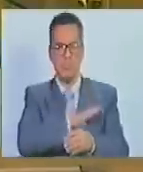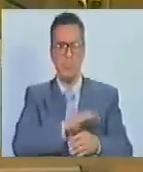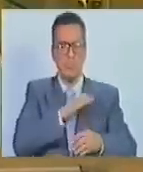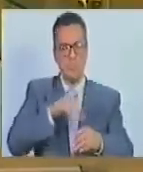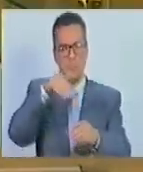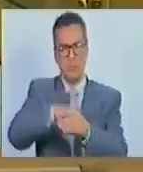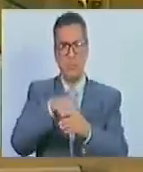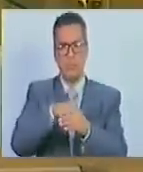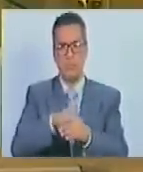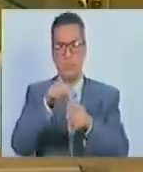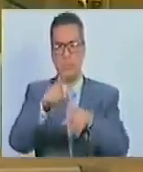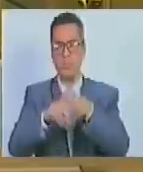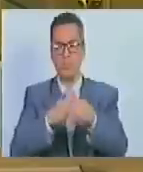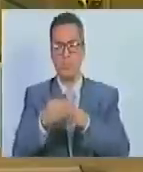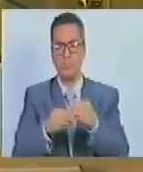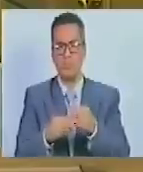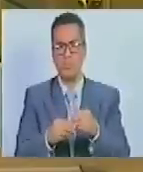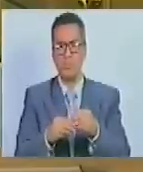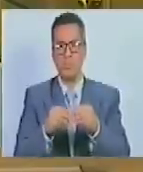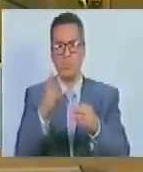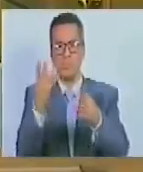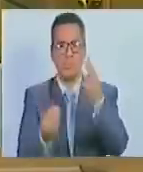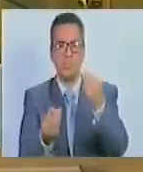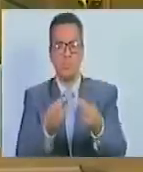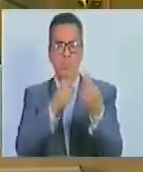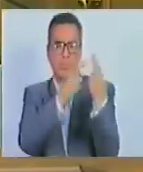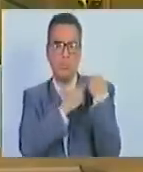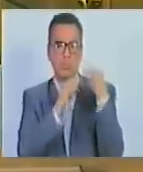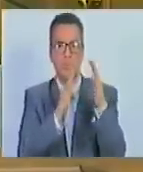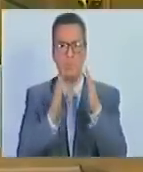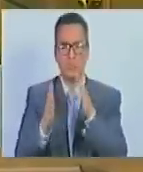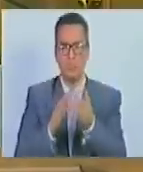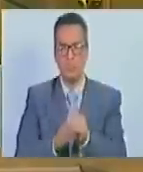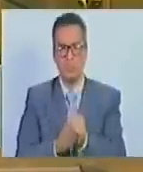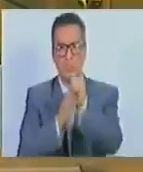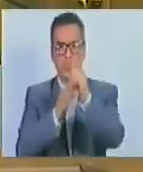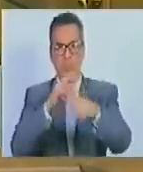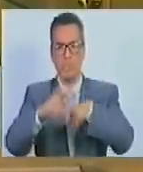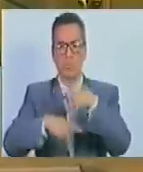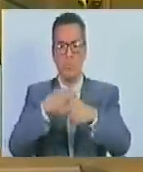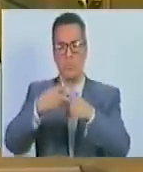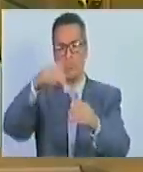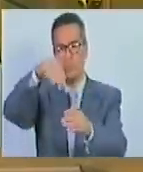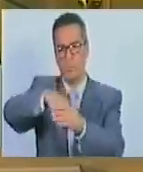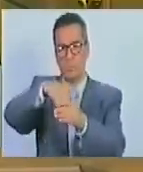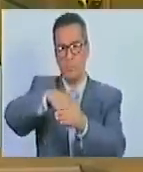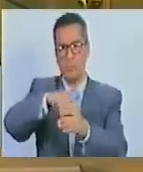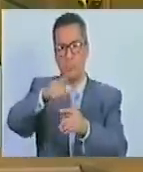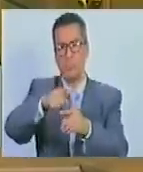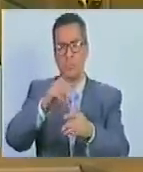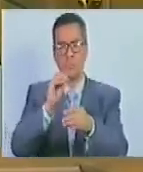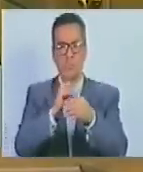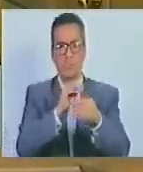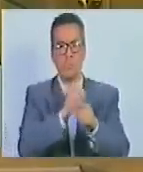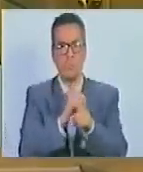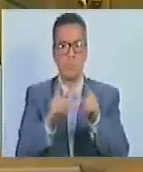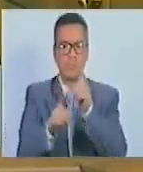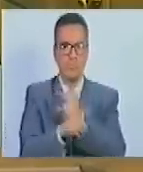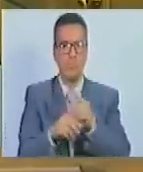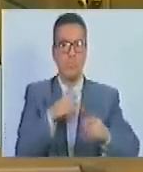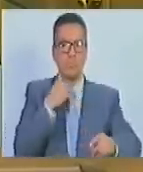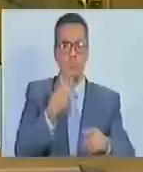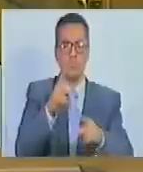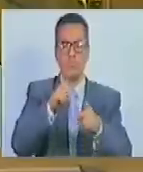Electoral es la instancia del Consejo Comunal encargada de organizar y conducir los procesos de elección o revocatoria de las voceras